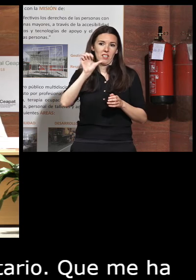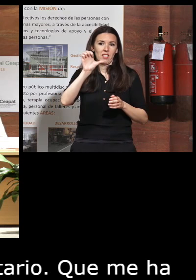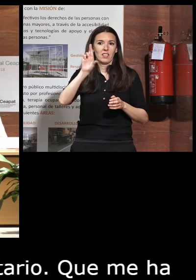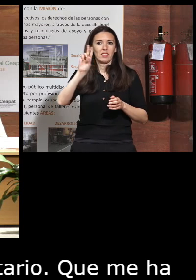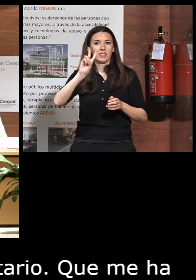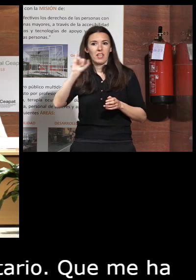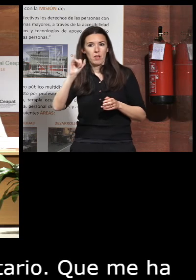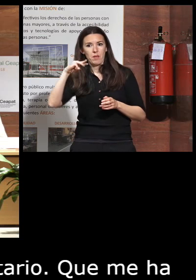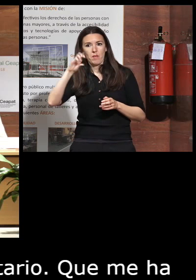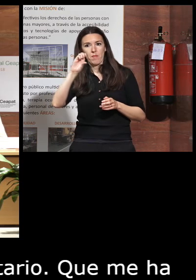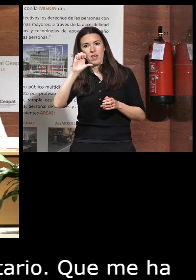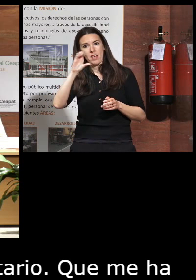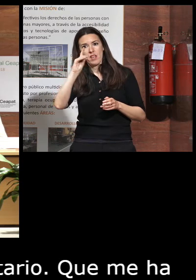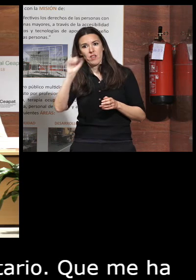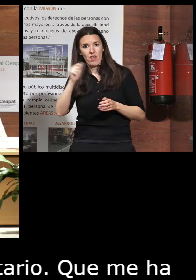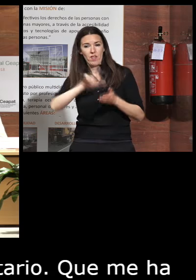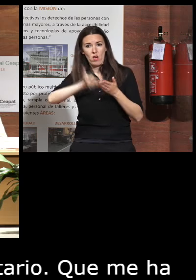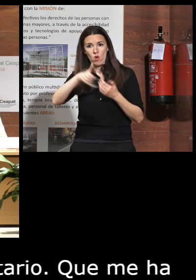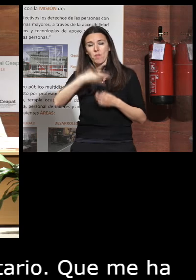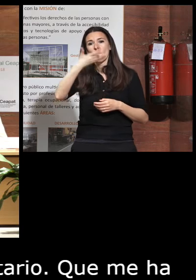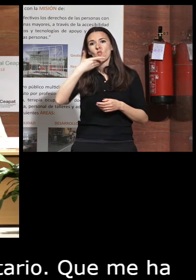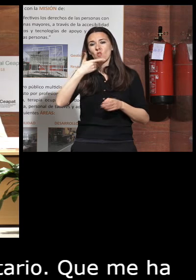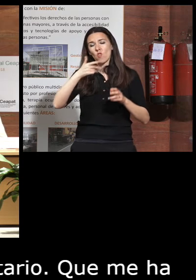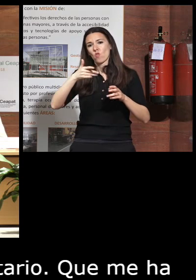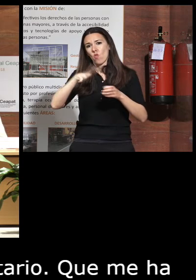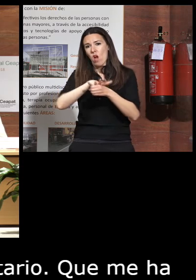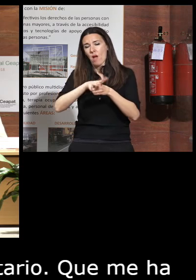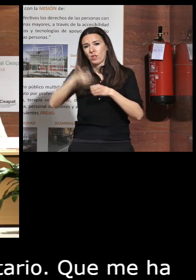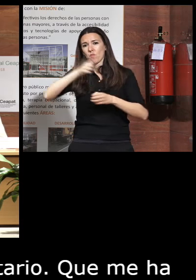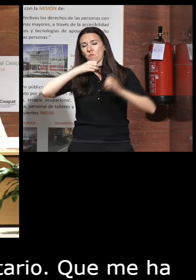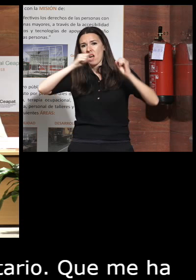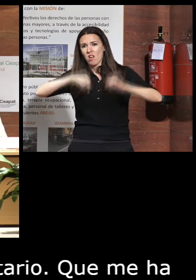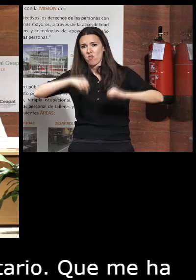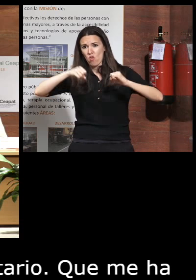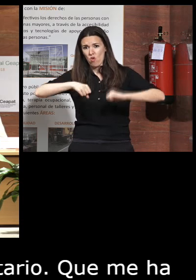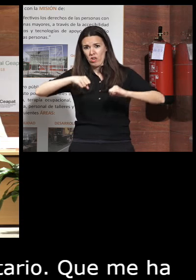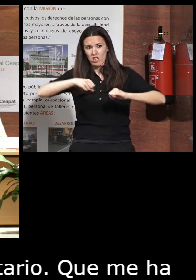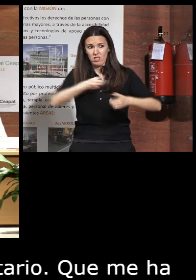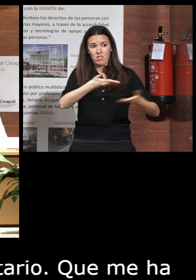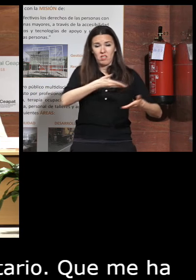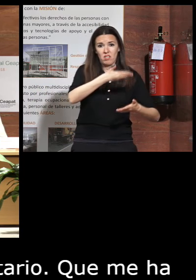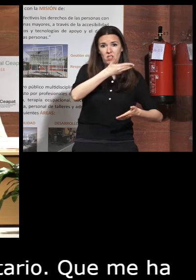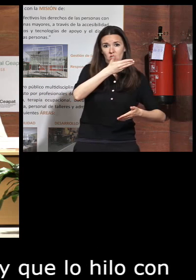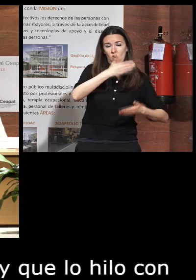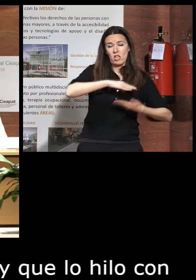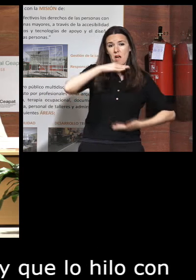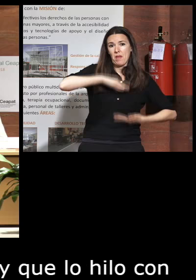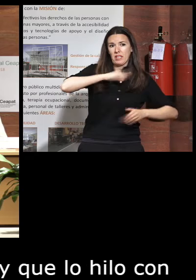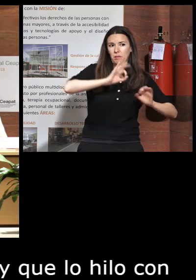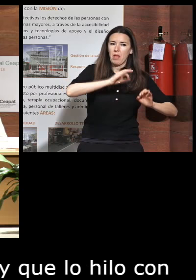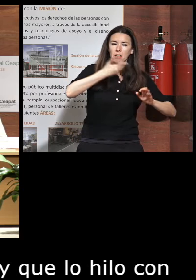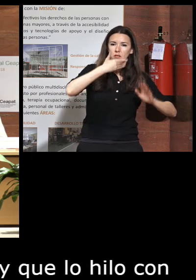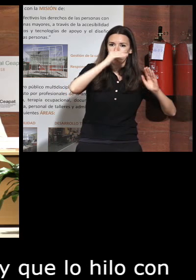pero yo conozco más el mundo de las personas mayores de los señores que el mundo de las personas con capacidades especiales